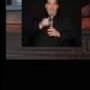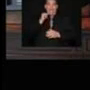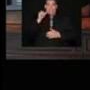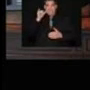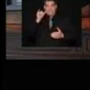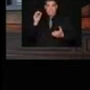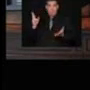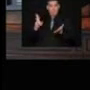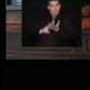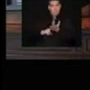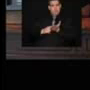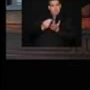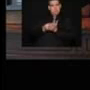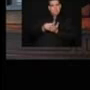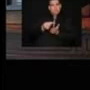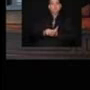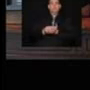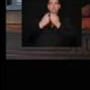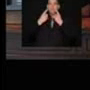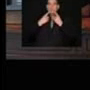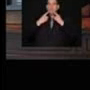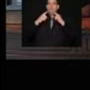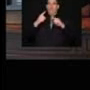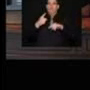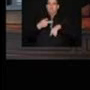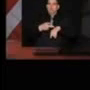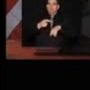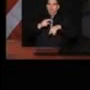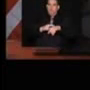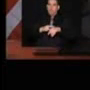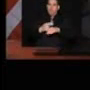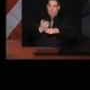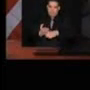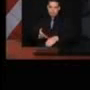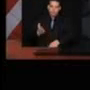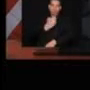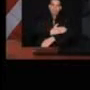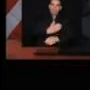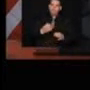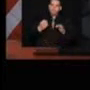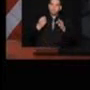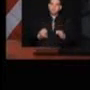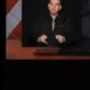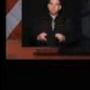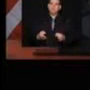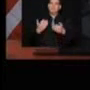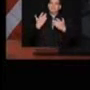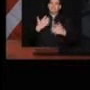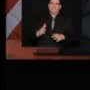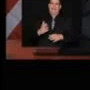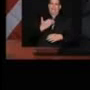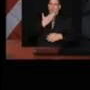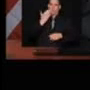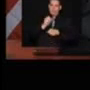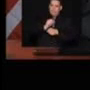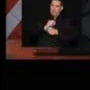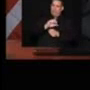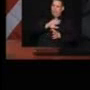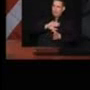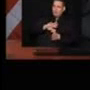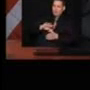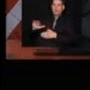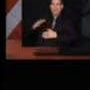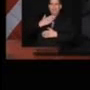presupuesto que nos coloca en la ruta de la recuperación definitiva. Era necesario ya dejar atrás el desempleo, el